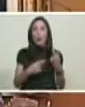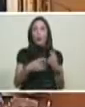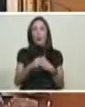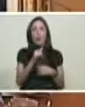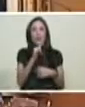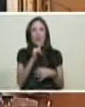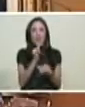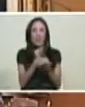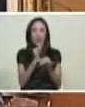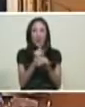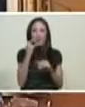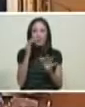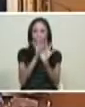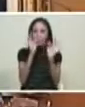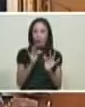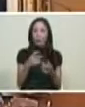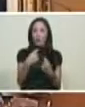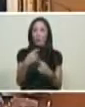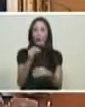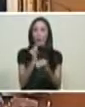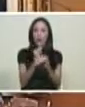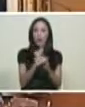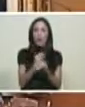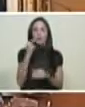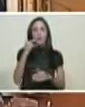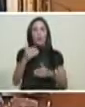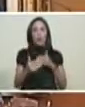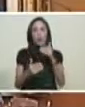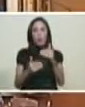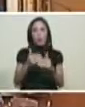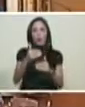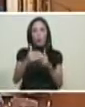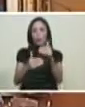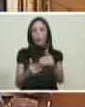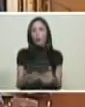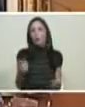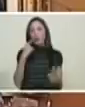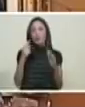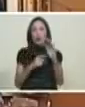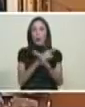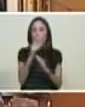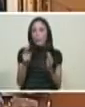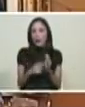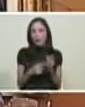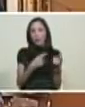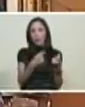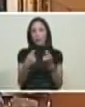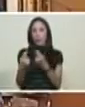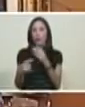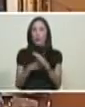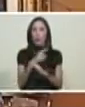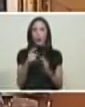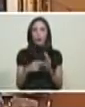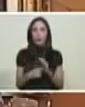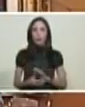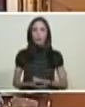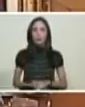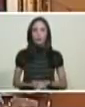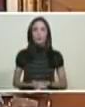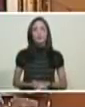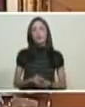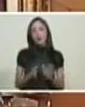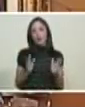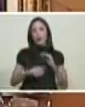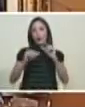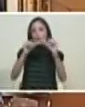digital que va a ser progresivo gradual hasta que cubra a todos los pensionados mientras tanto seguirán cobrando los